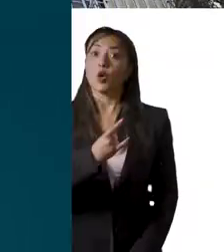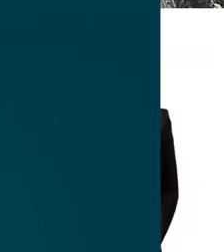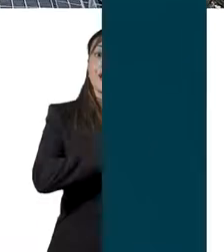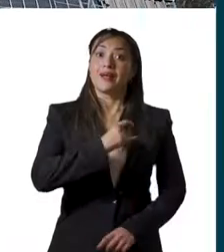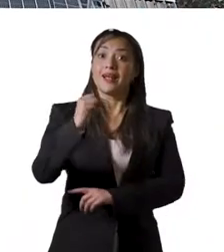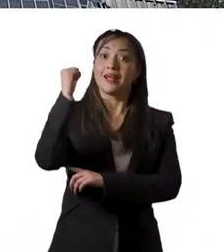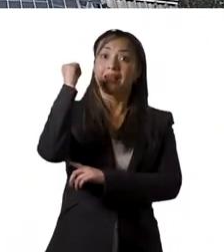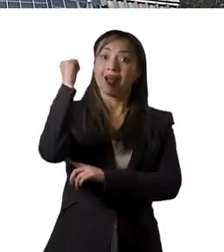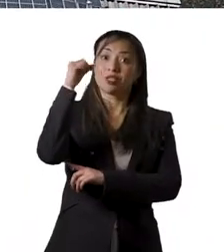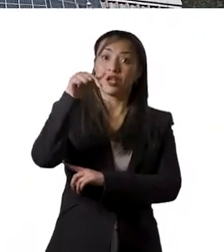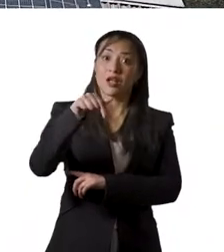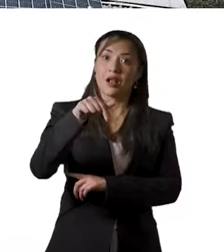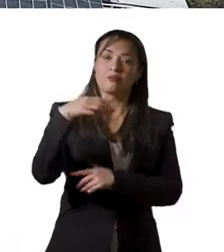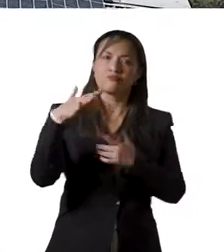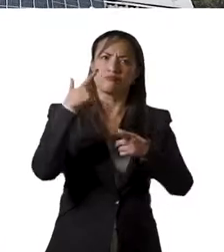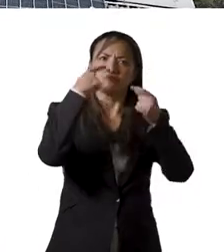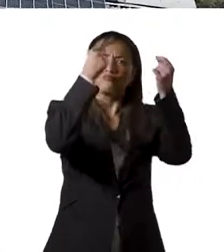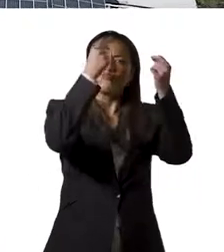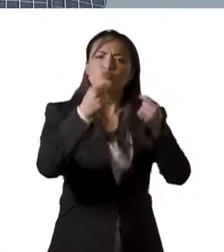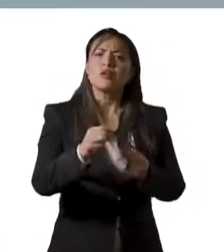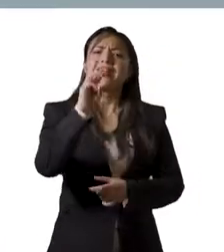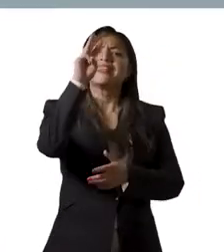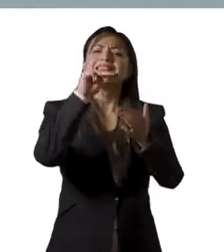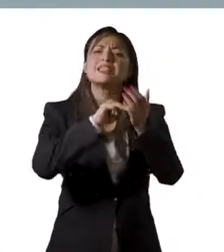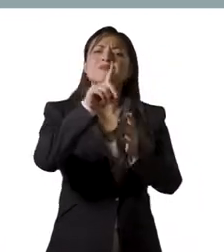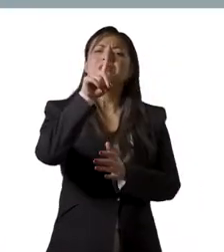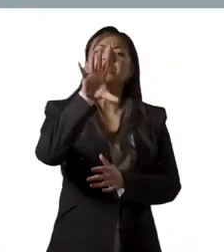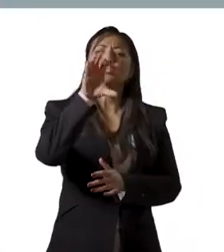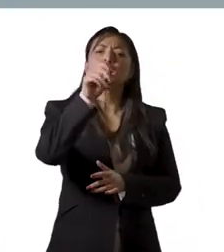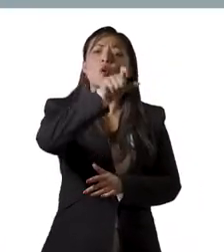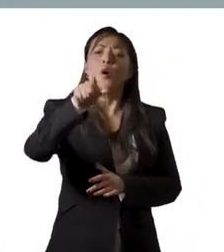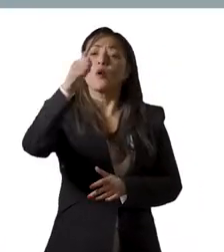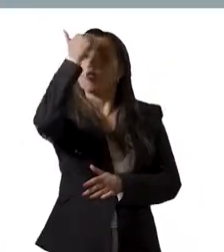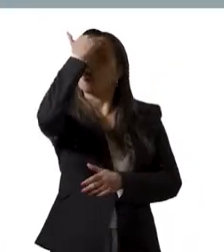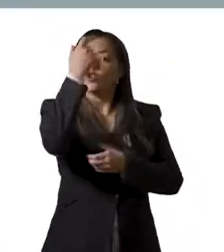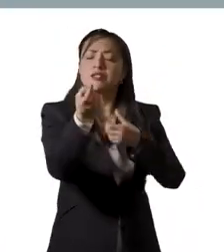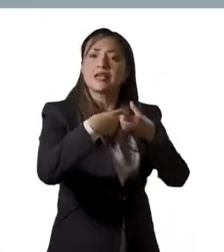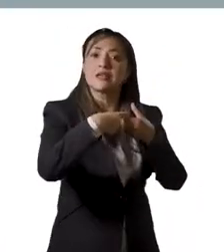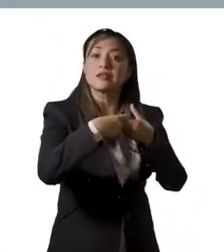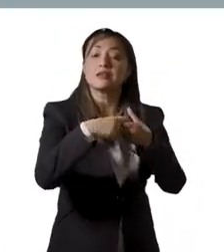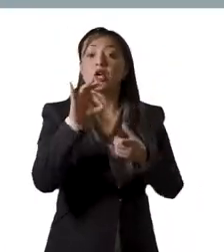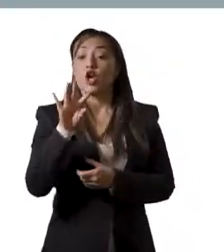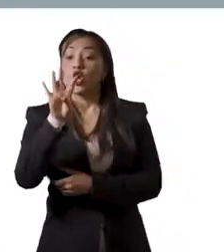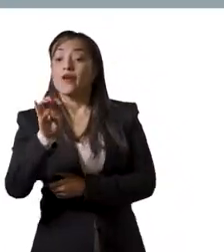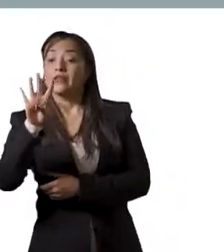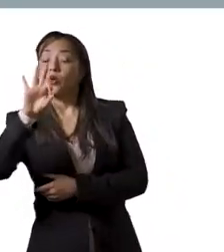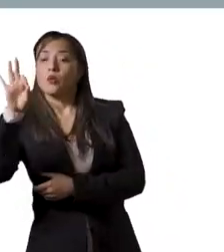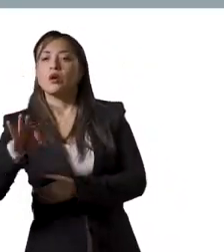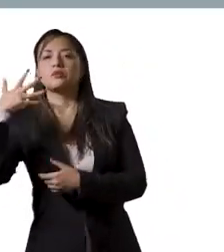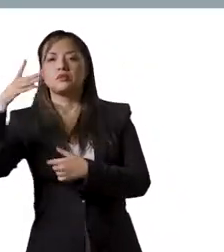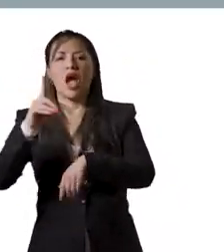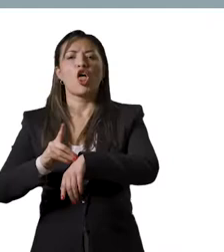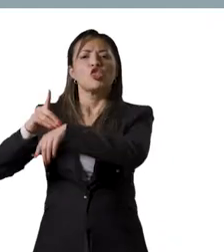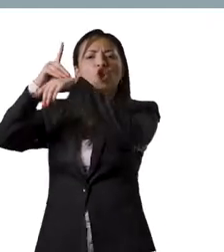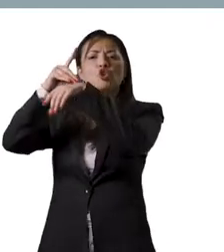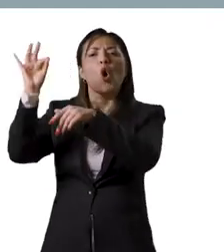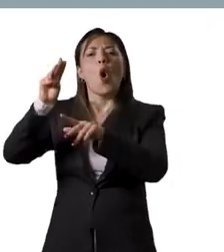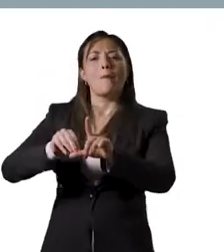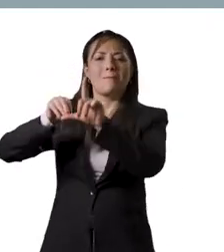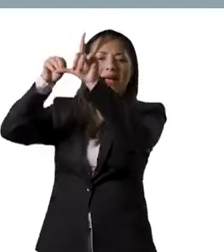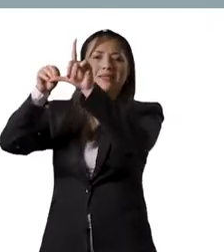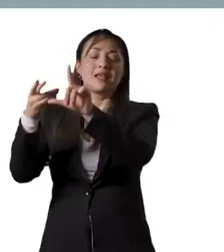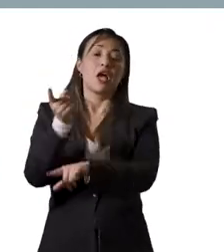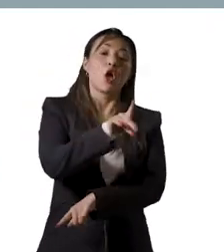La Universidad Nacional de Colombia tiene un total de 3.050 docentes. El 94% tiene formación